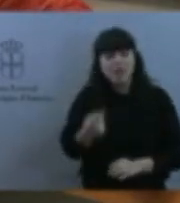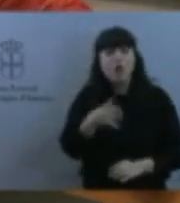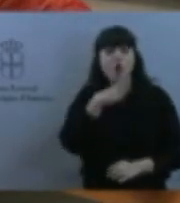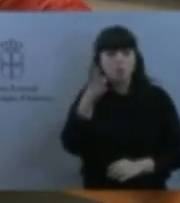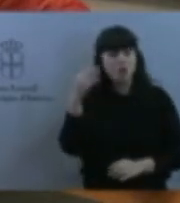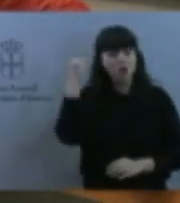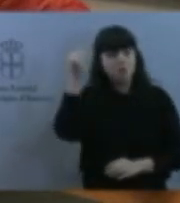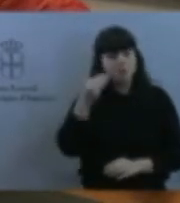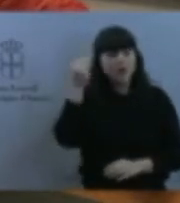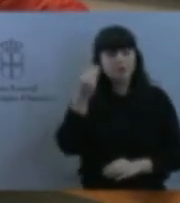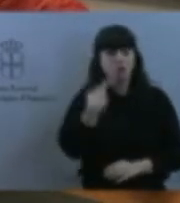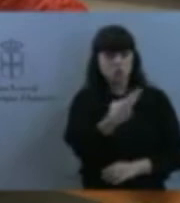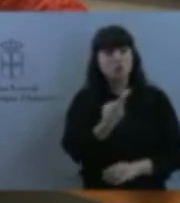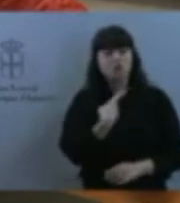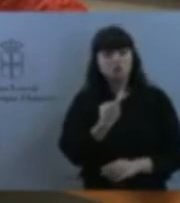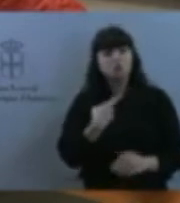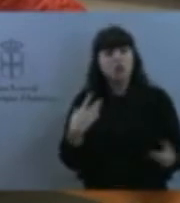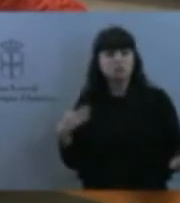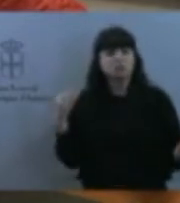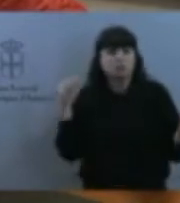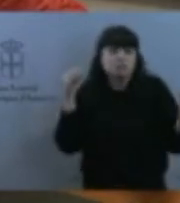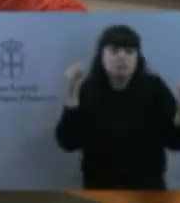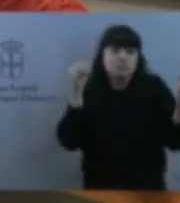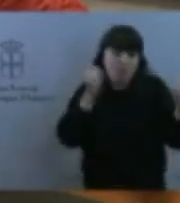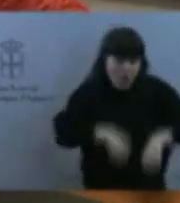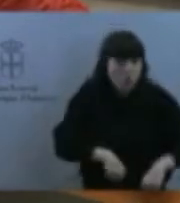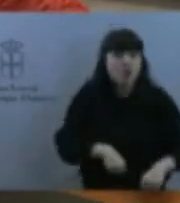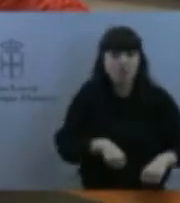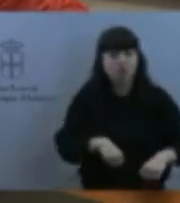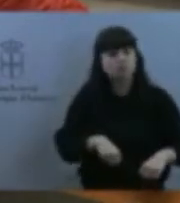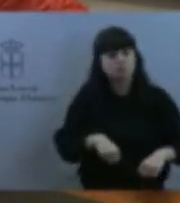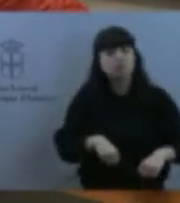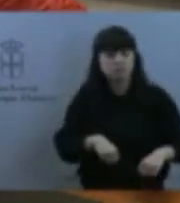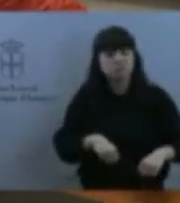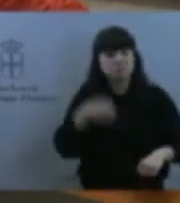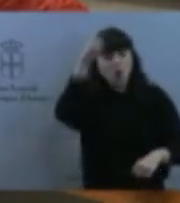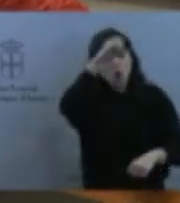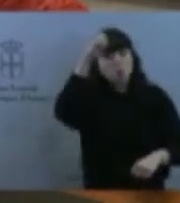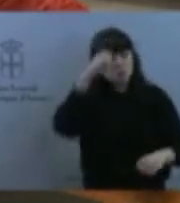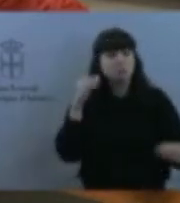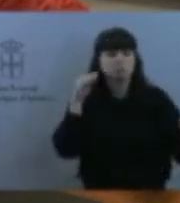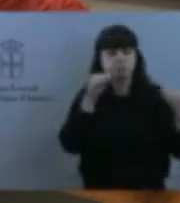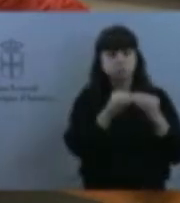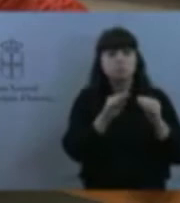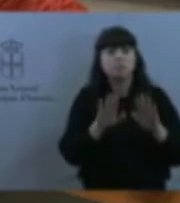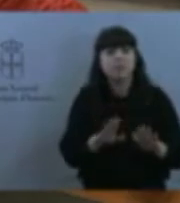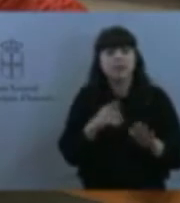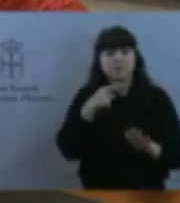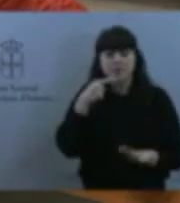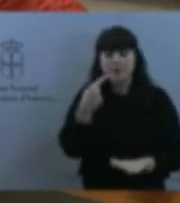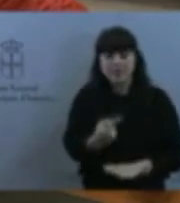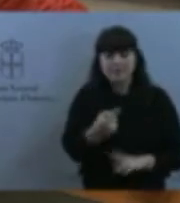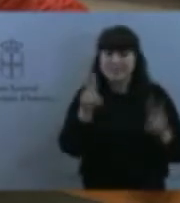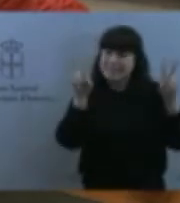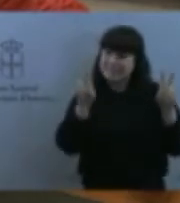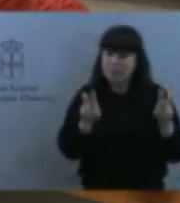pienso que estamos totalmente de acuerdo en la reflexión, sí decirle que esta cuestión de la atención a los menores no